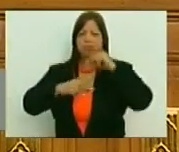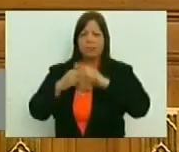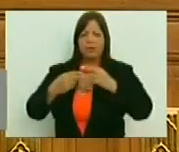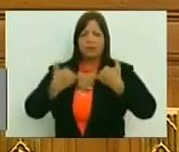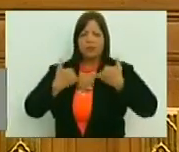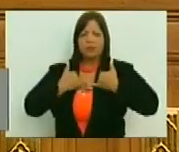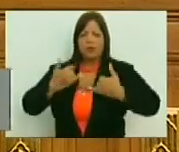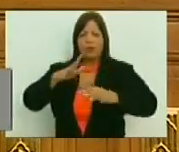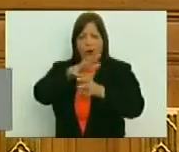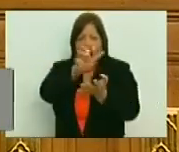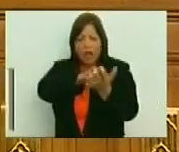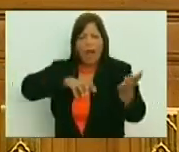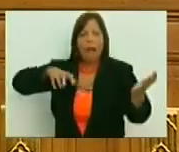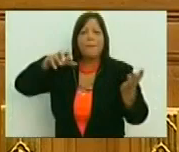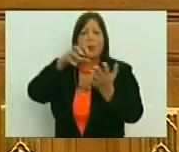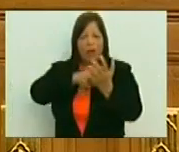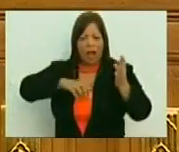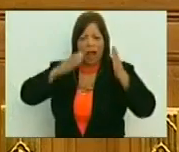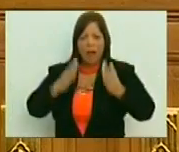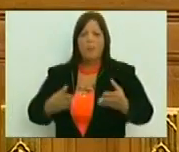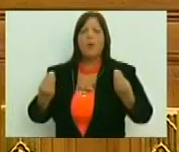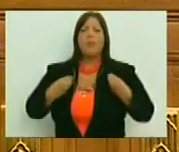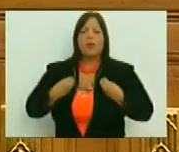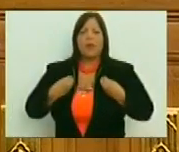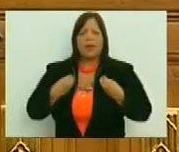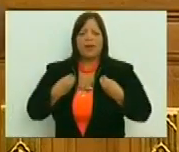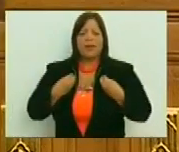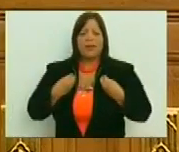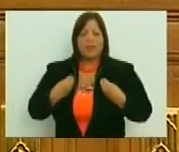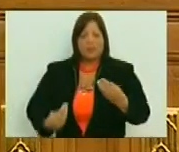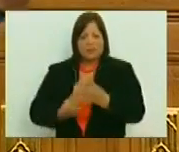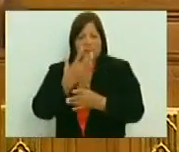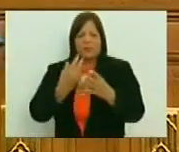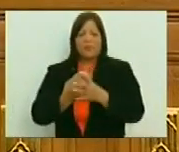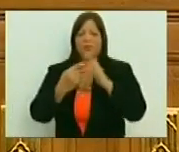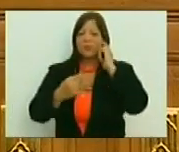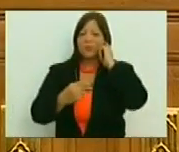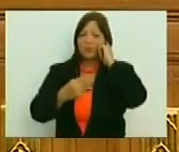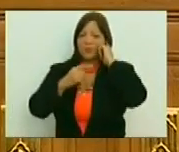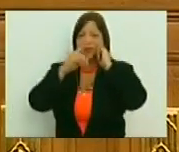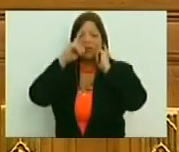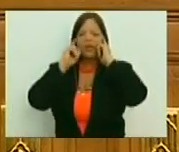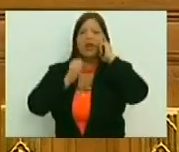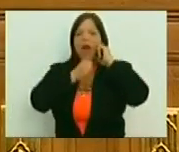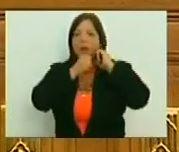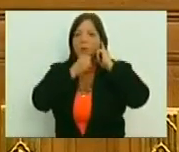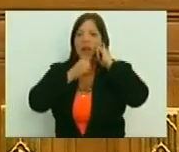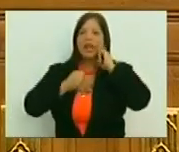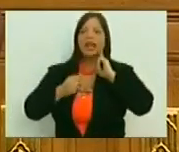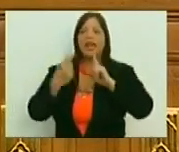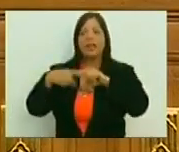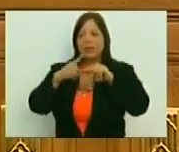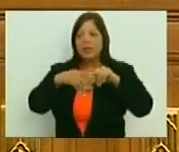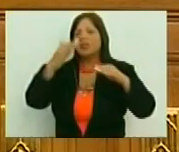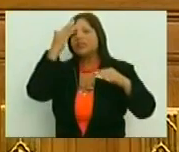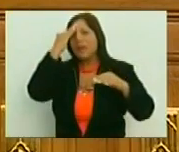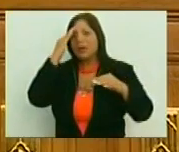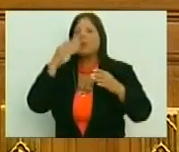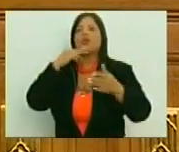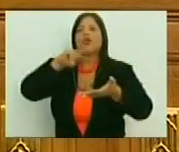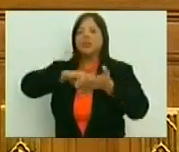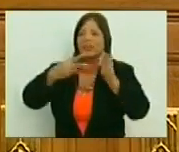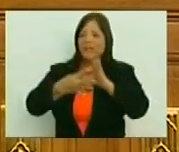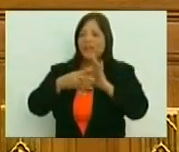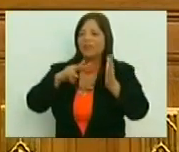somos de origen campesino, y somos creados de mujeres, creados de abuelas, sabemos lo que significa